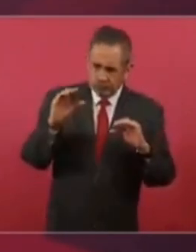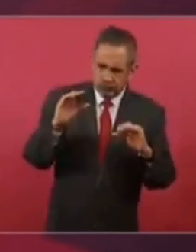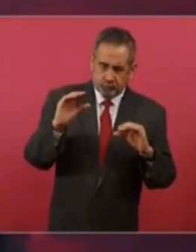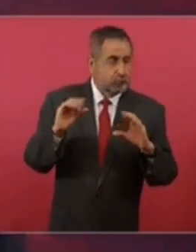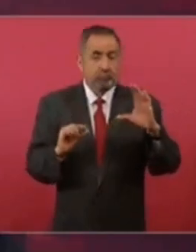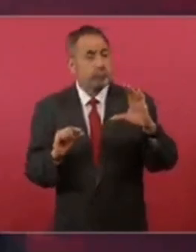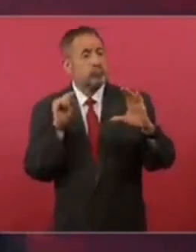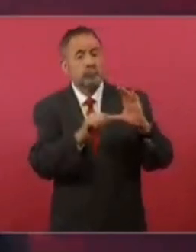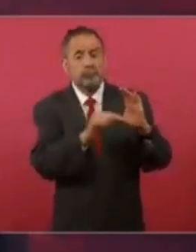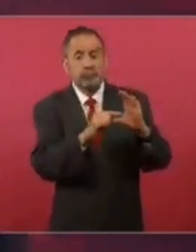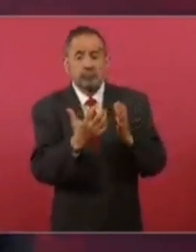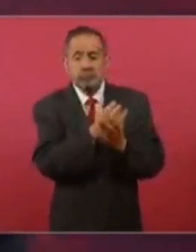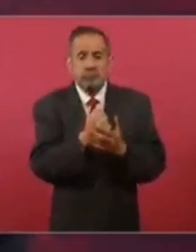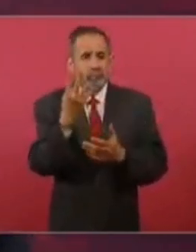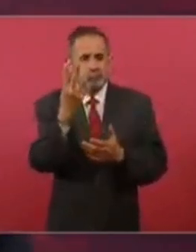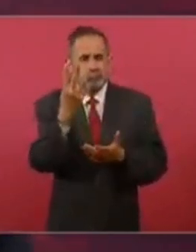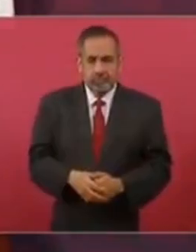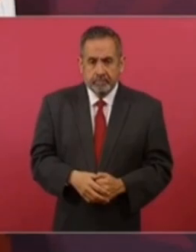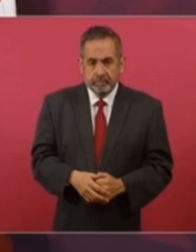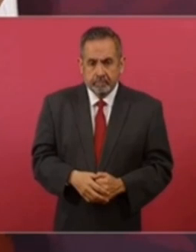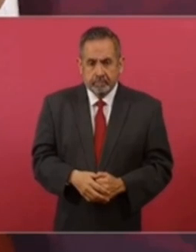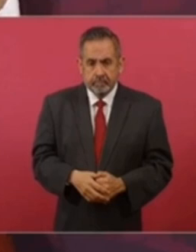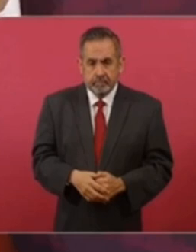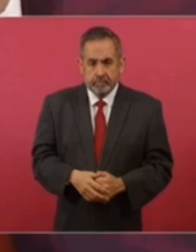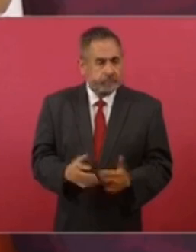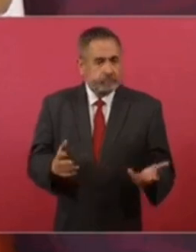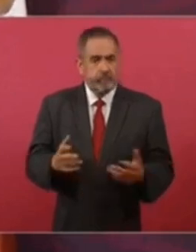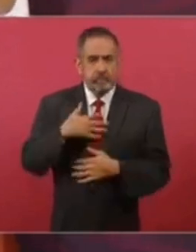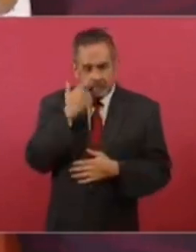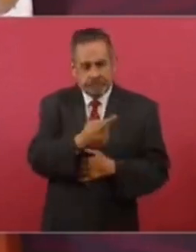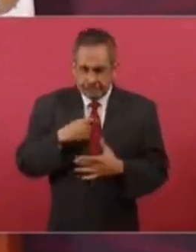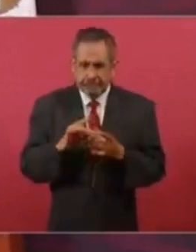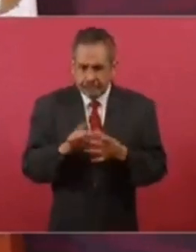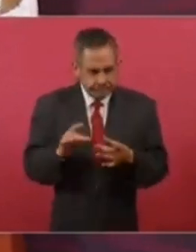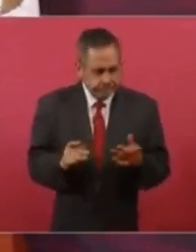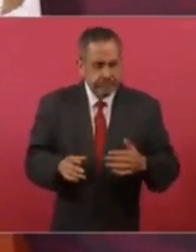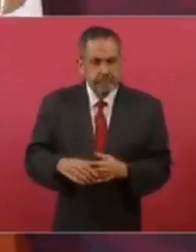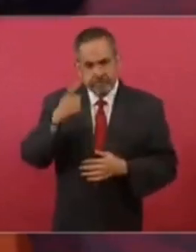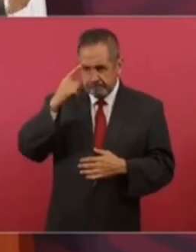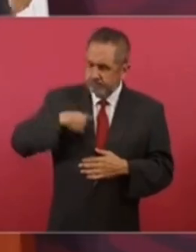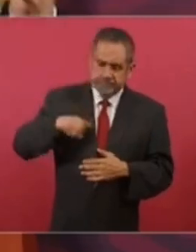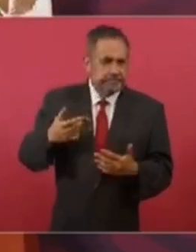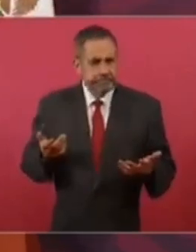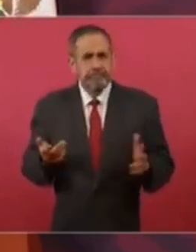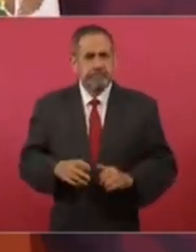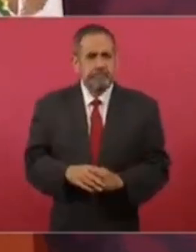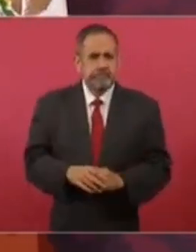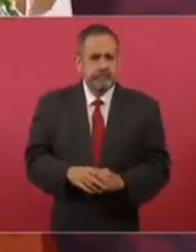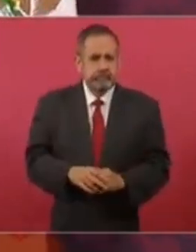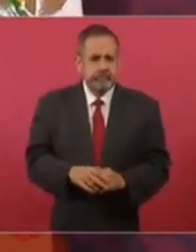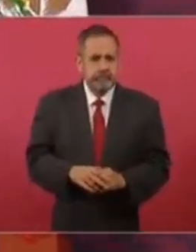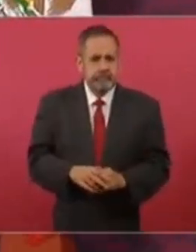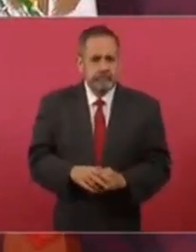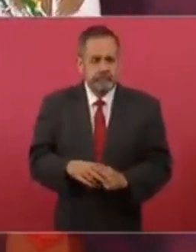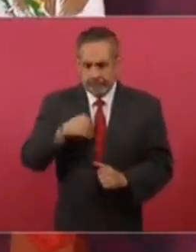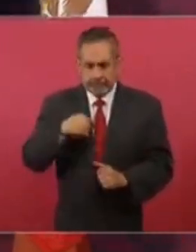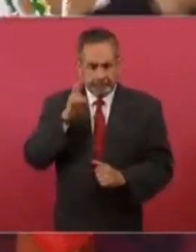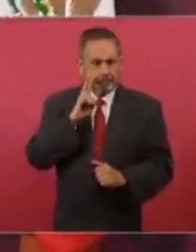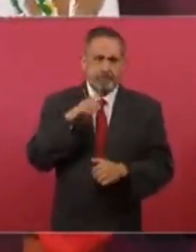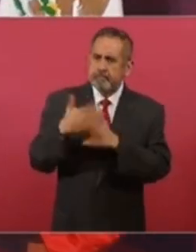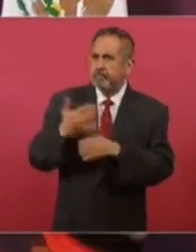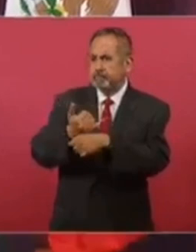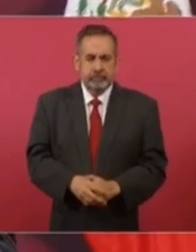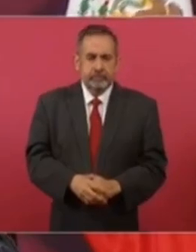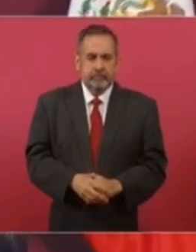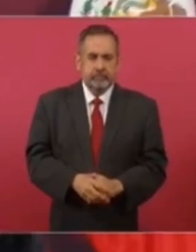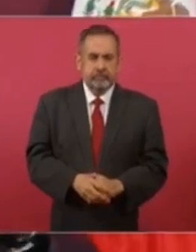cuatro veces más. Entonces quiero que me expliquen para que yo lo informe